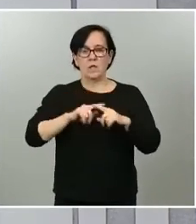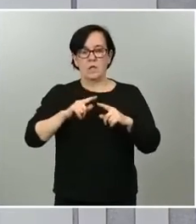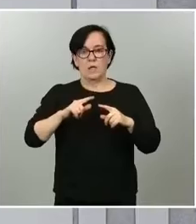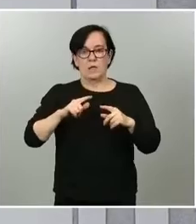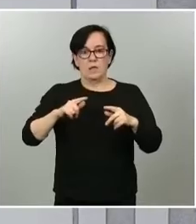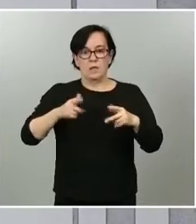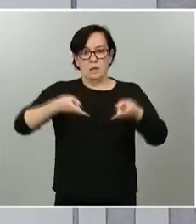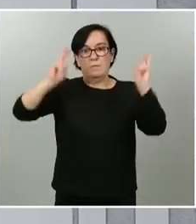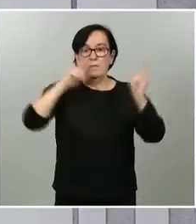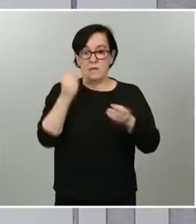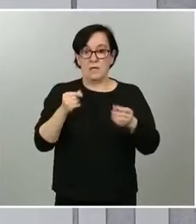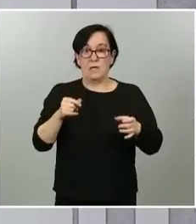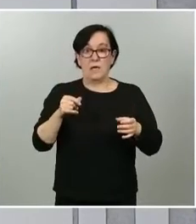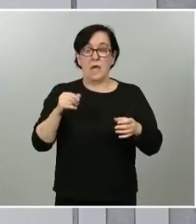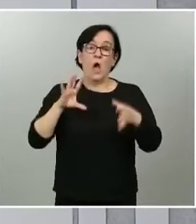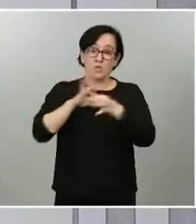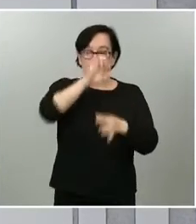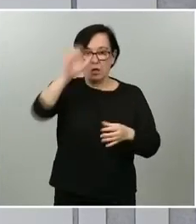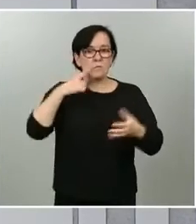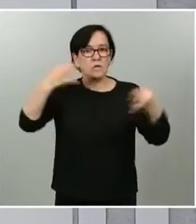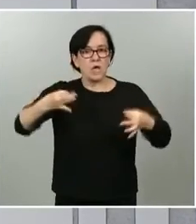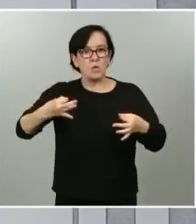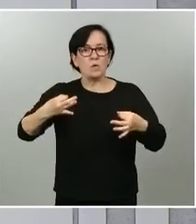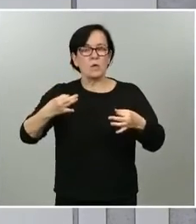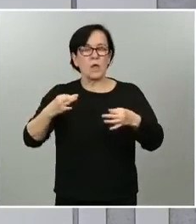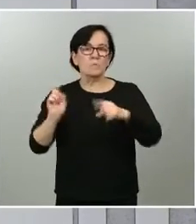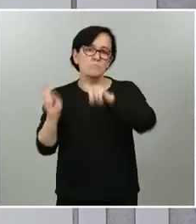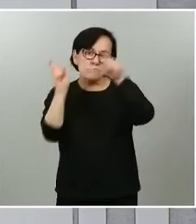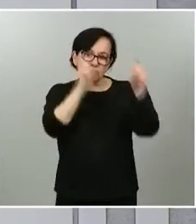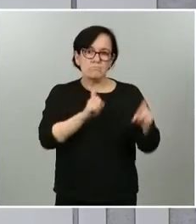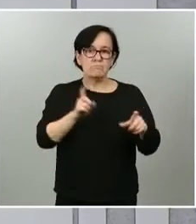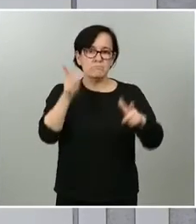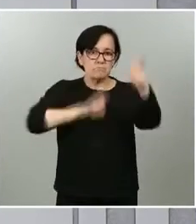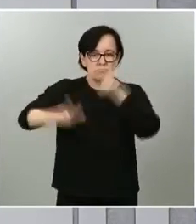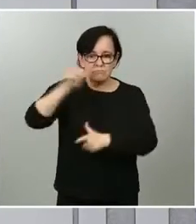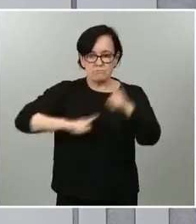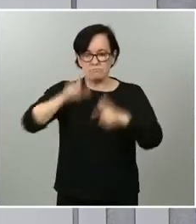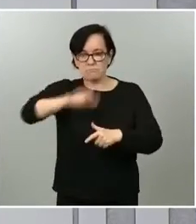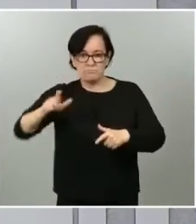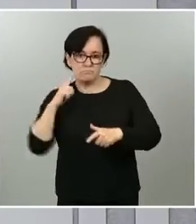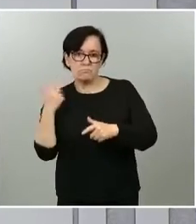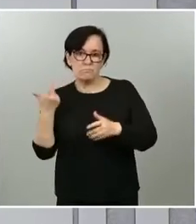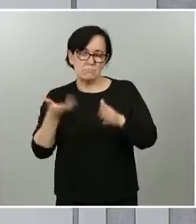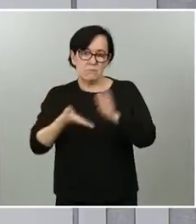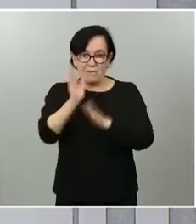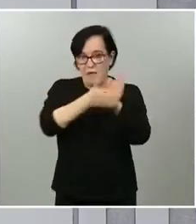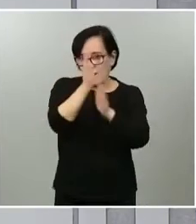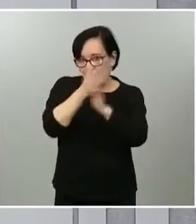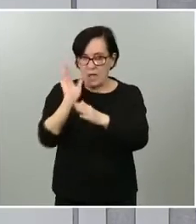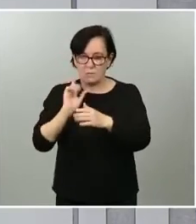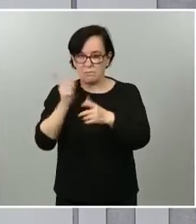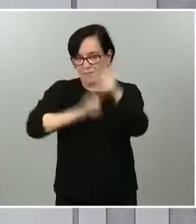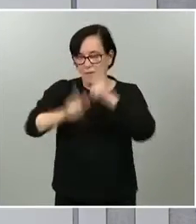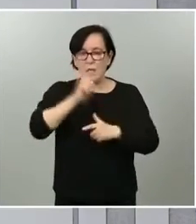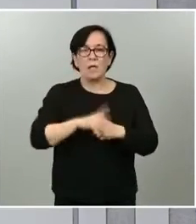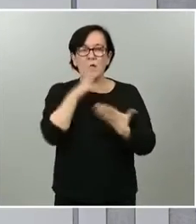espacio de la Unión Europea la seguridad de movimiento de los ciudadanos que se desplazan a uno o a otro sitio. En este sentido, lo